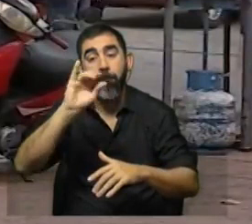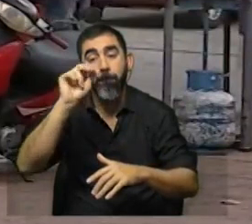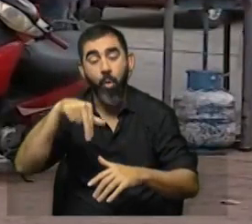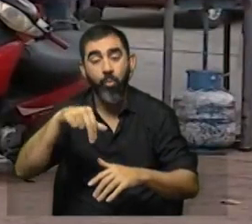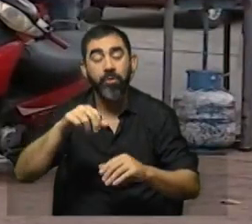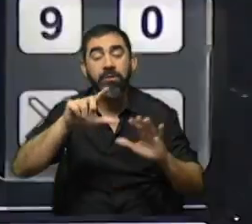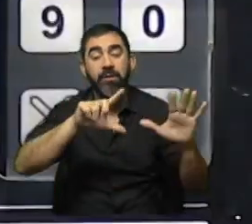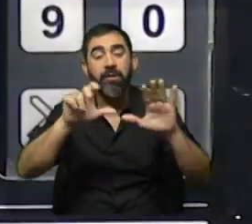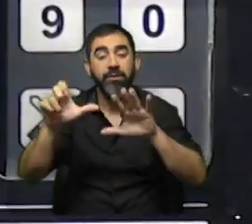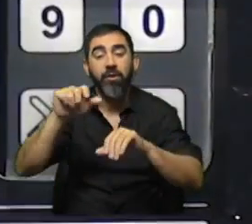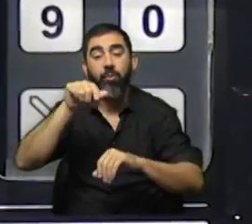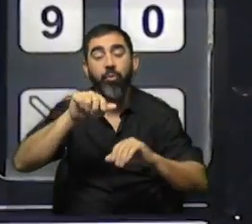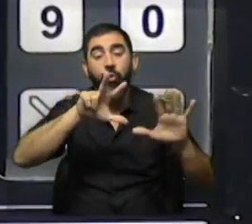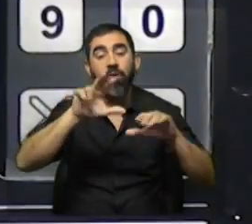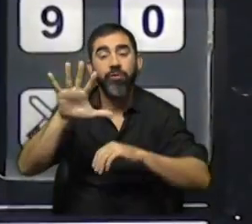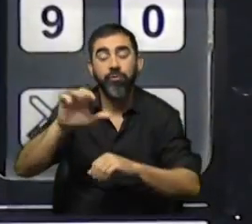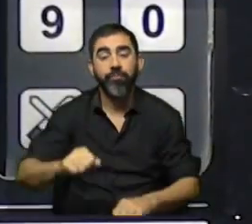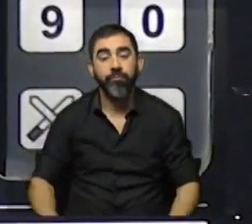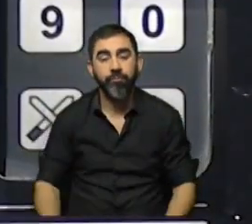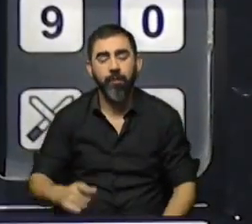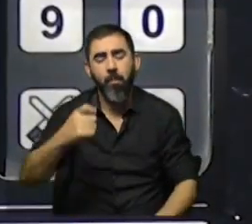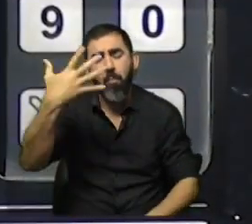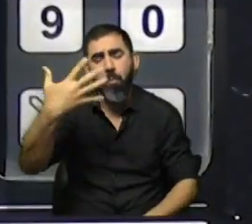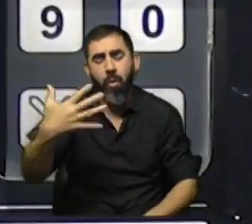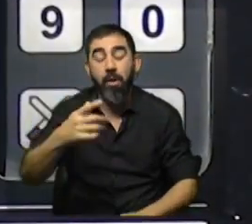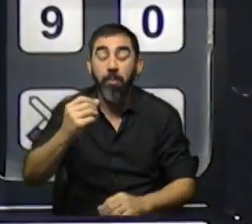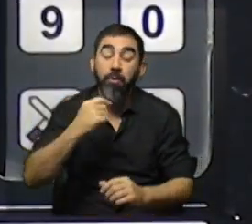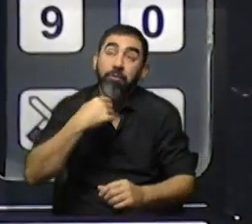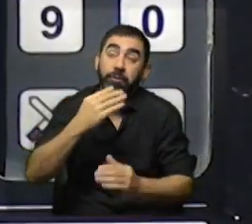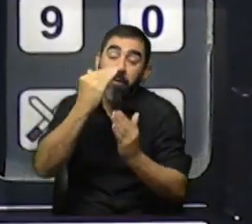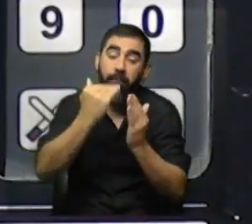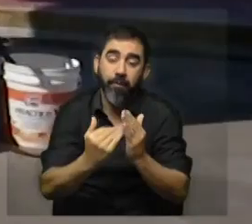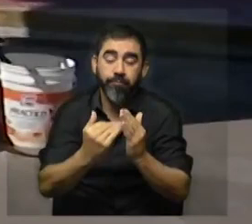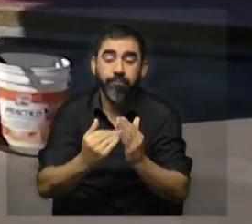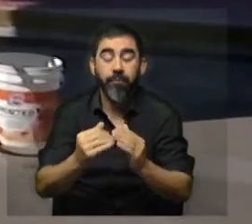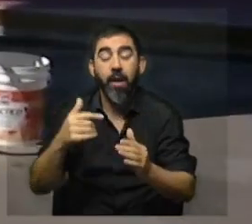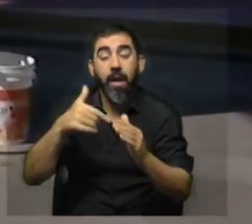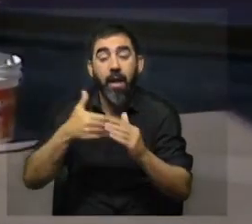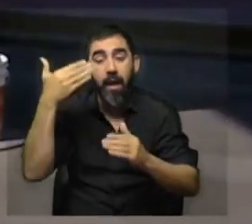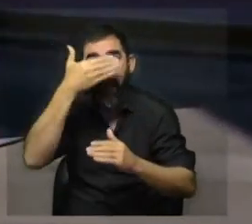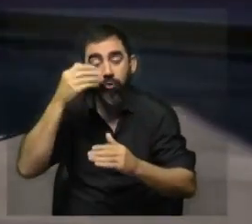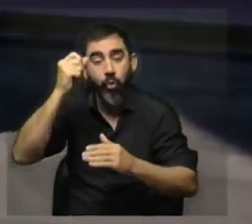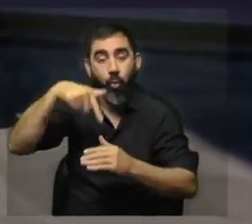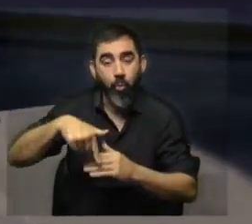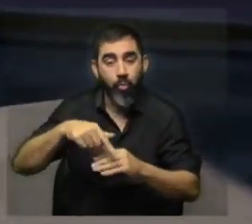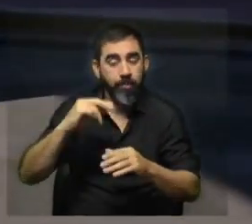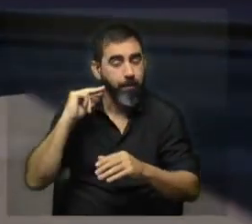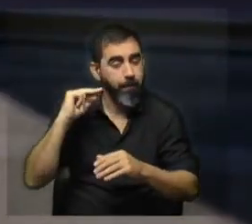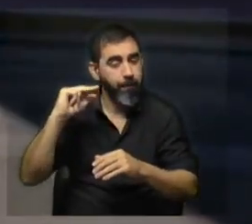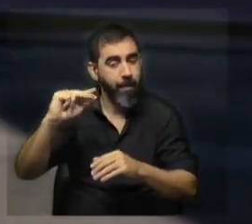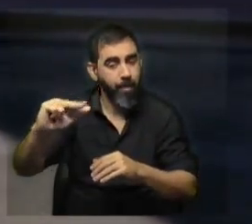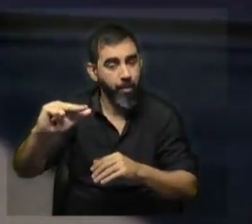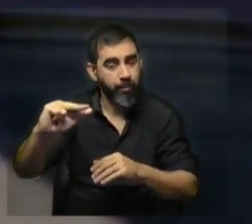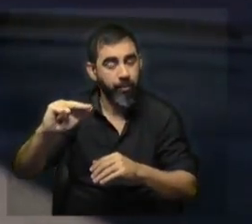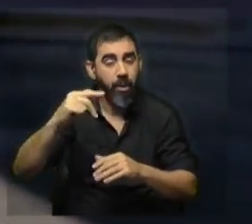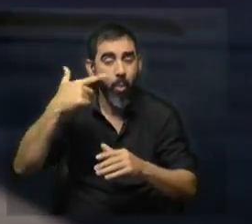76,85. Es carísima, pero la baja viene muy bien. En tanto, el precio del gasoil común va a quedar sin cambios, por lo